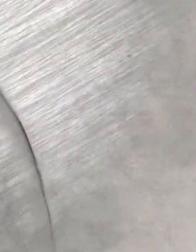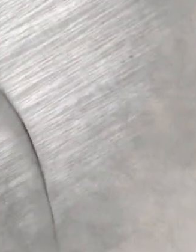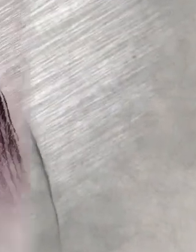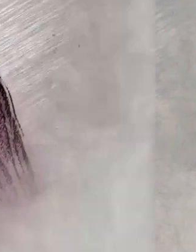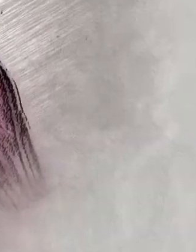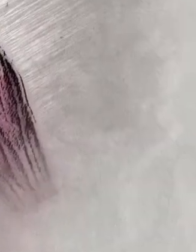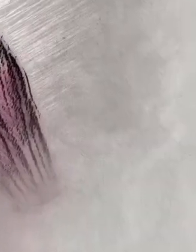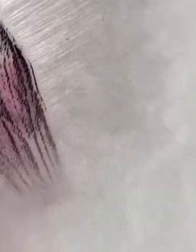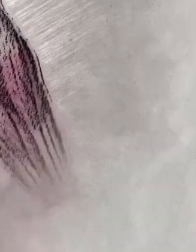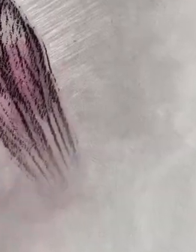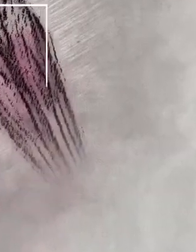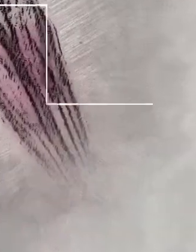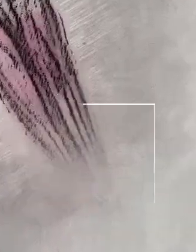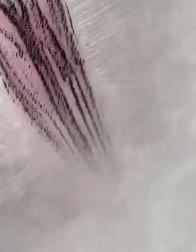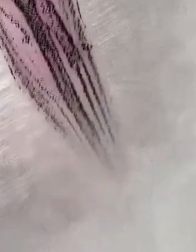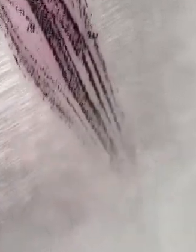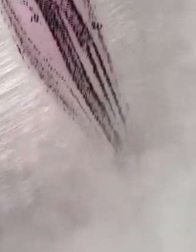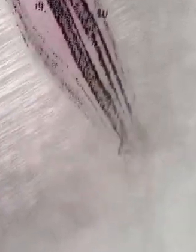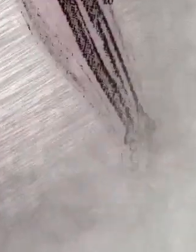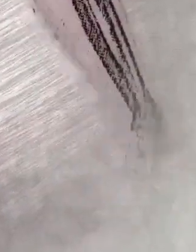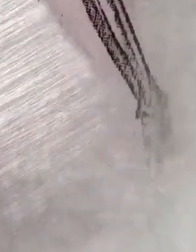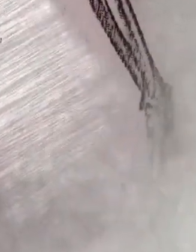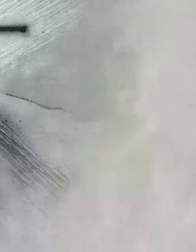We'll be right back.